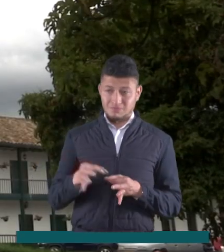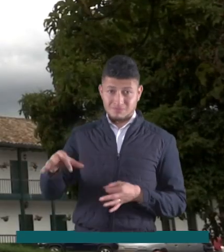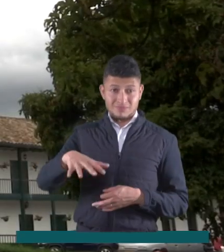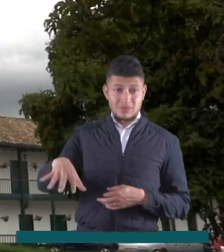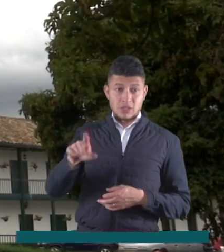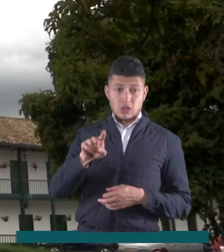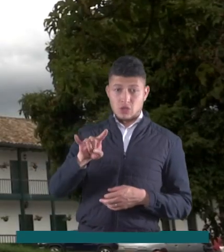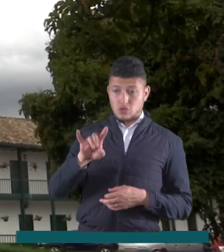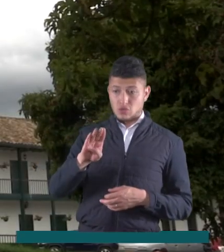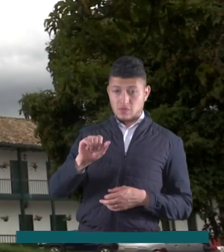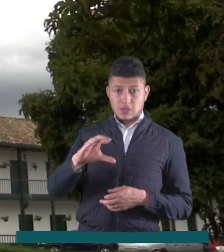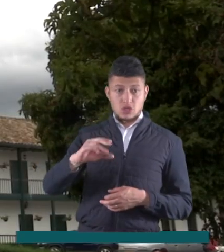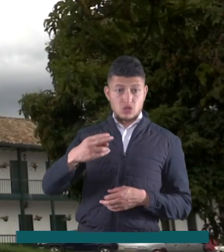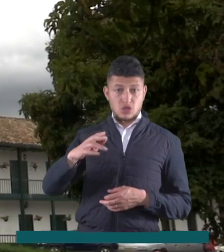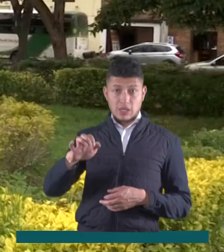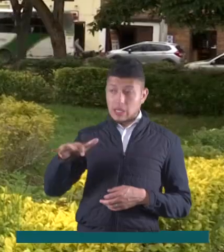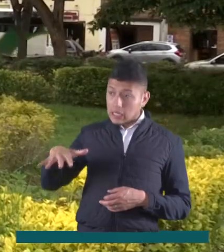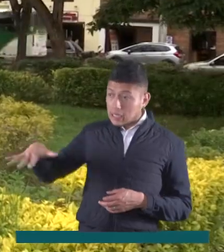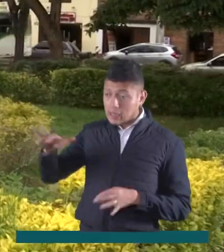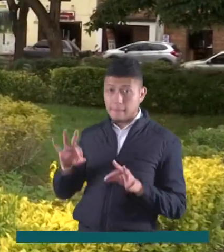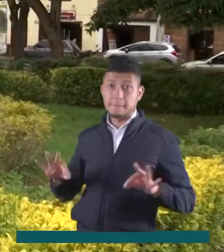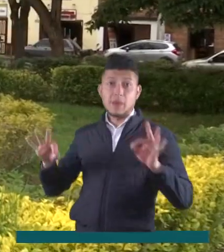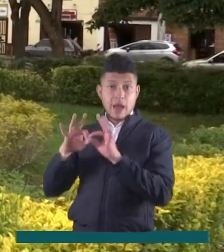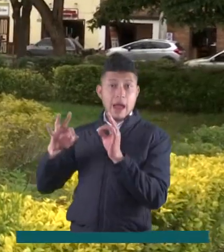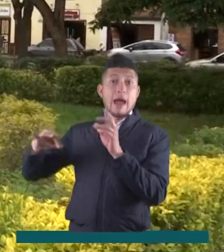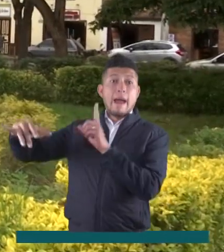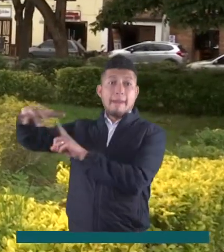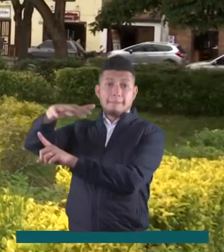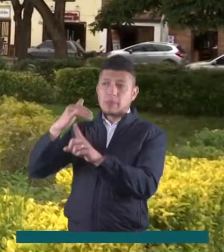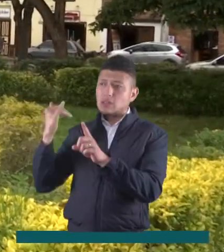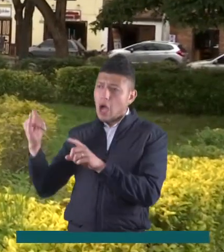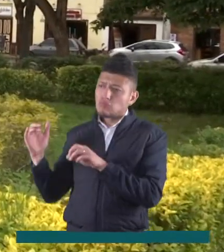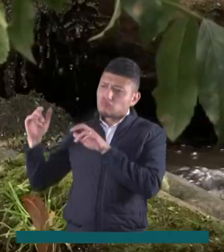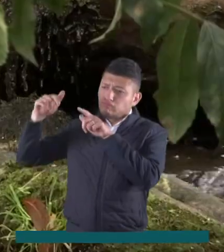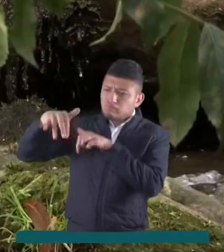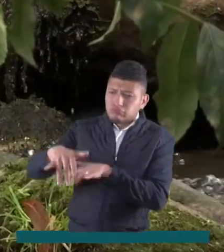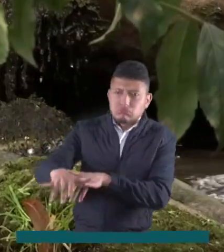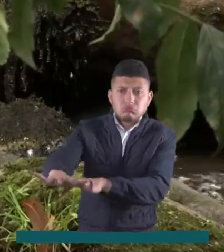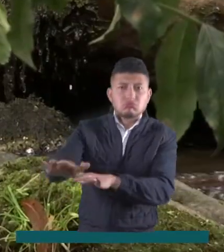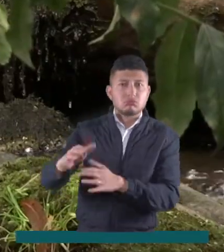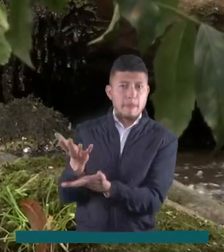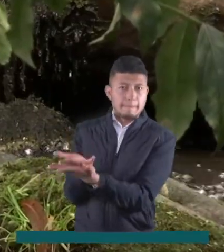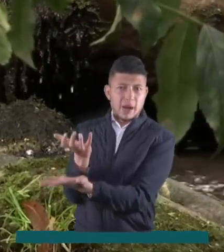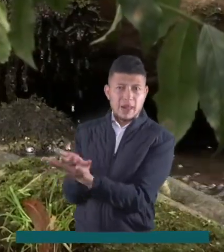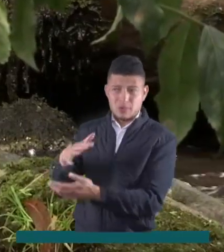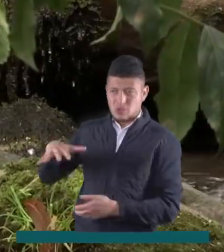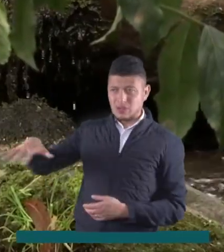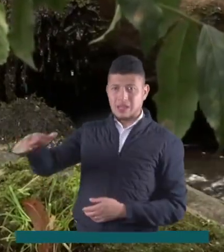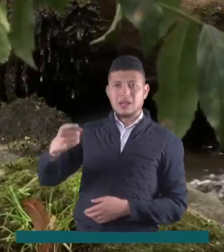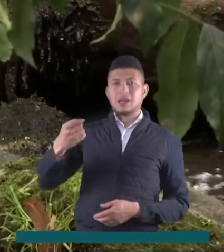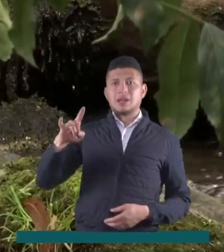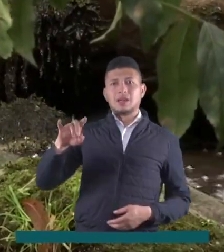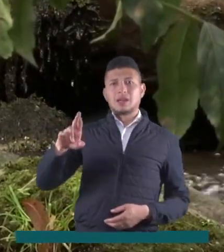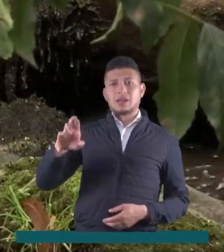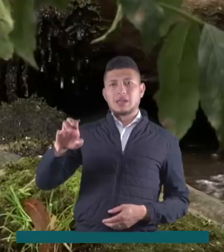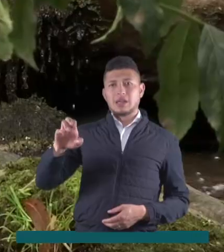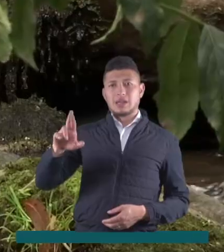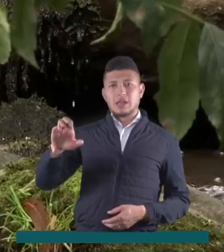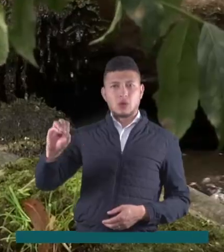Subachoque cuenta con zonas de alta importancia ambiental ya que está rodeado de fuentes hídricas que alimentan el páramo de Guerrero.